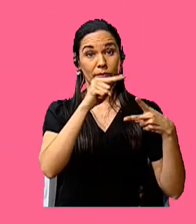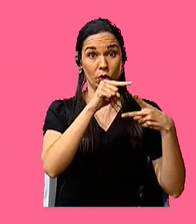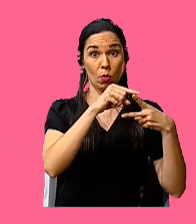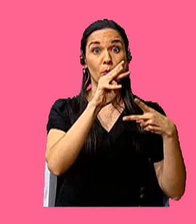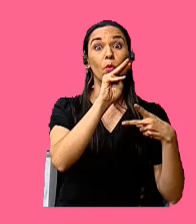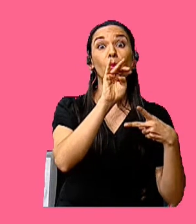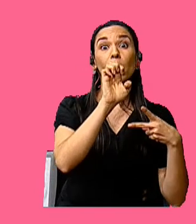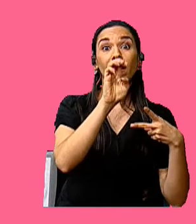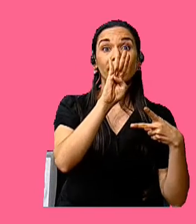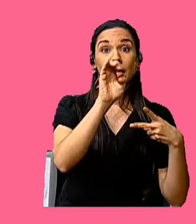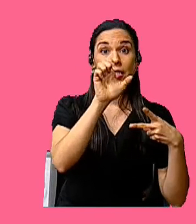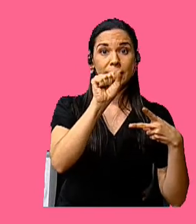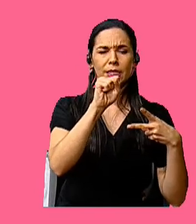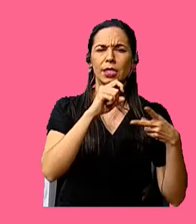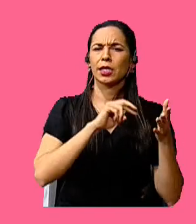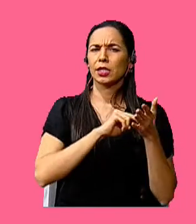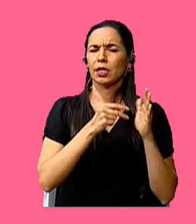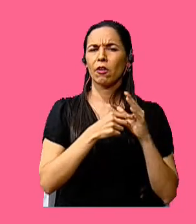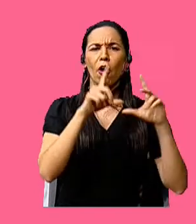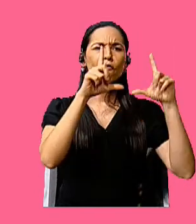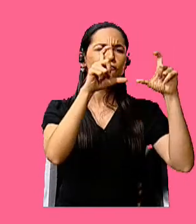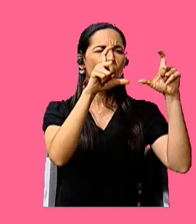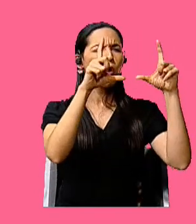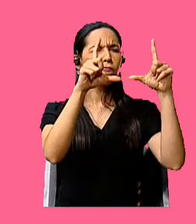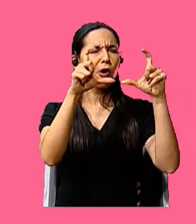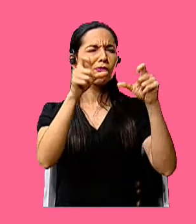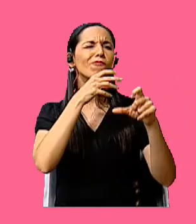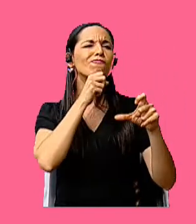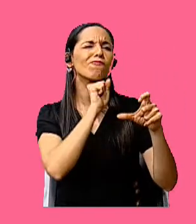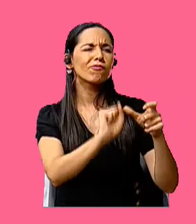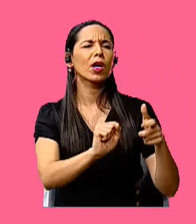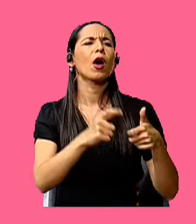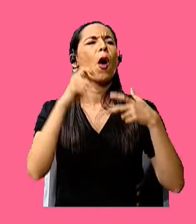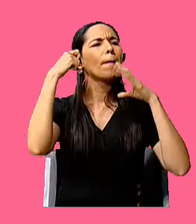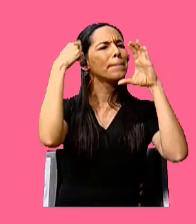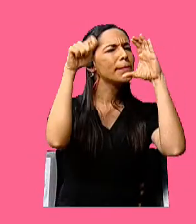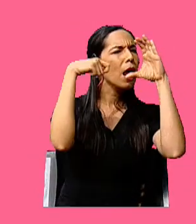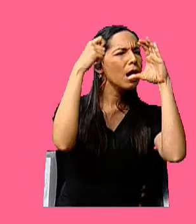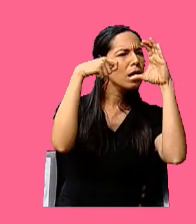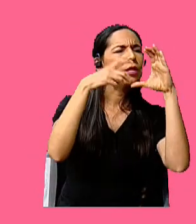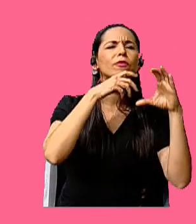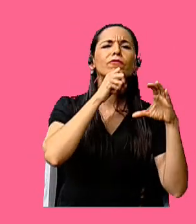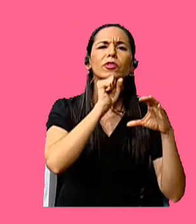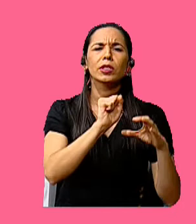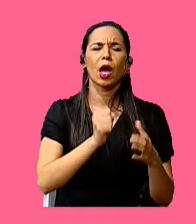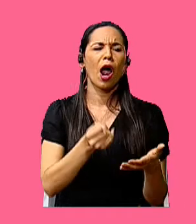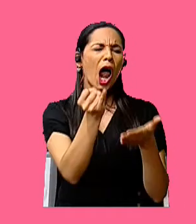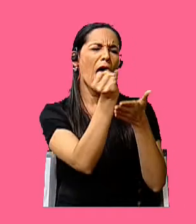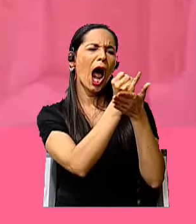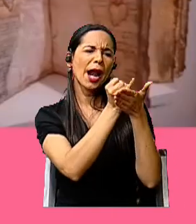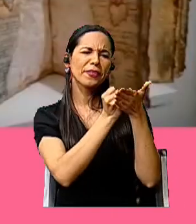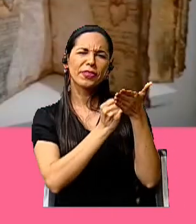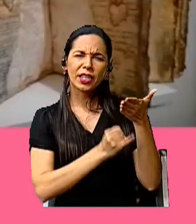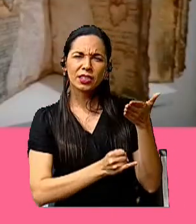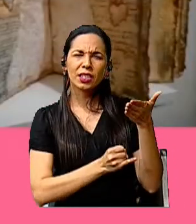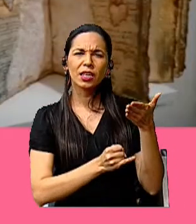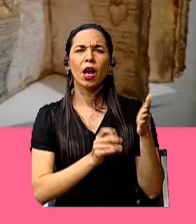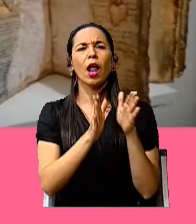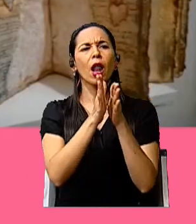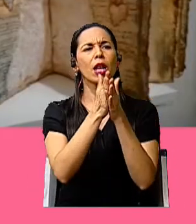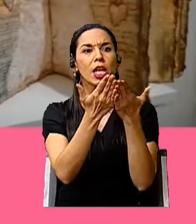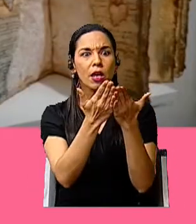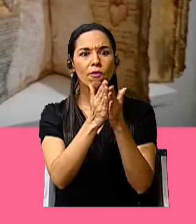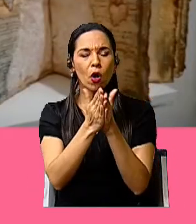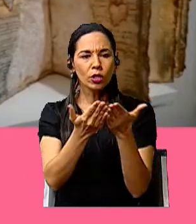patrimonios como fotos antiguas, películas antiguas, artesanías, libros que tienen un